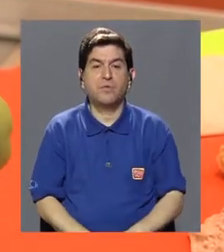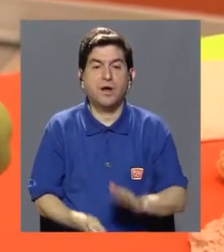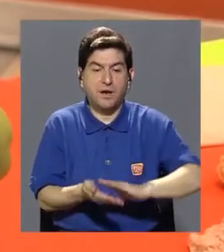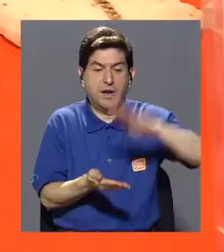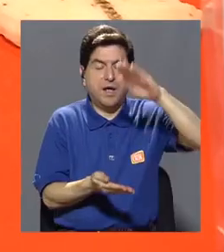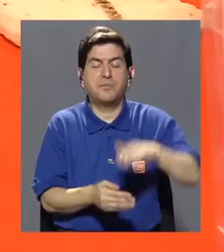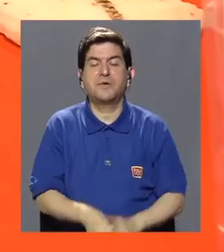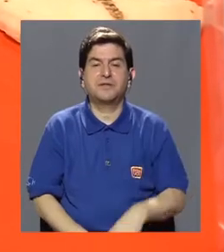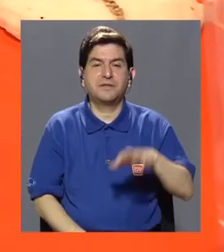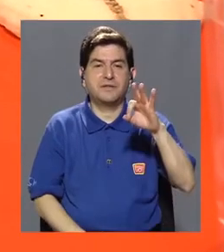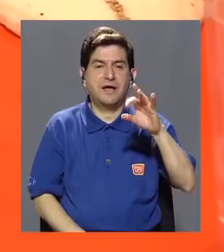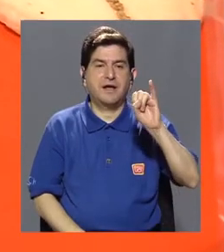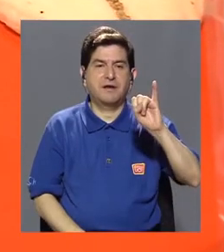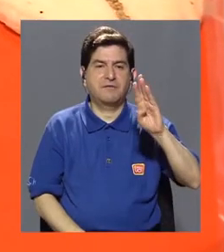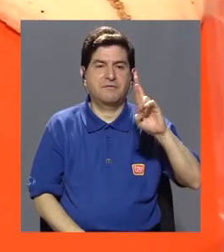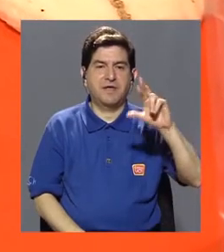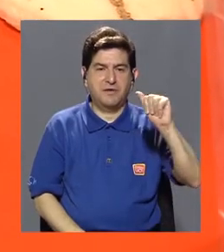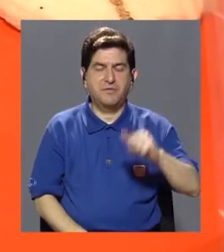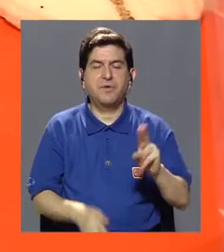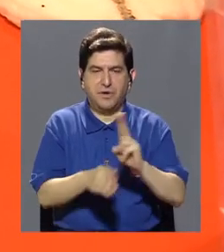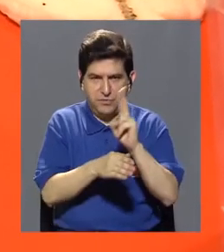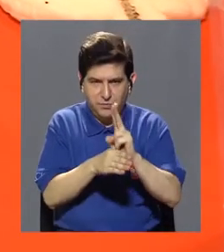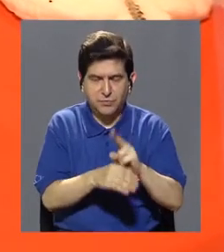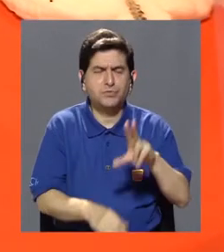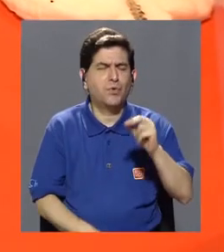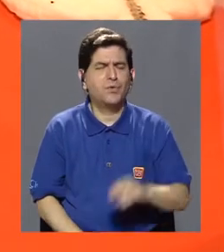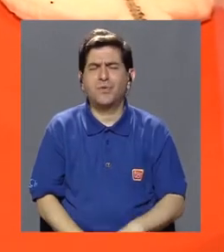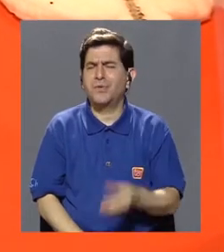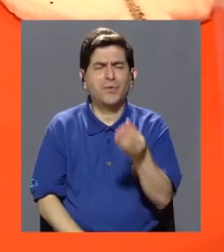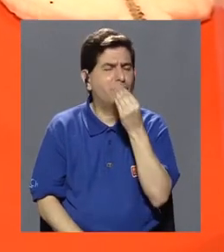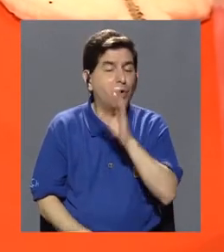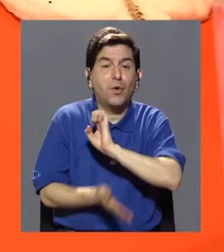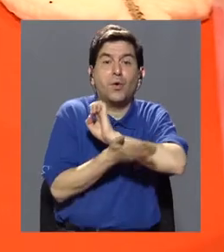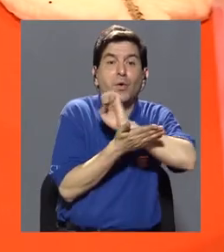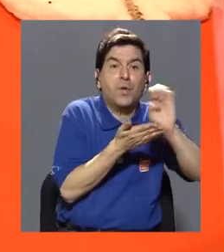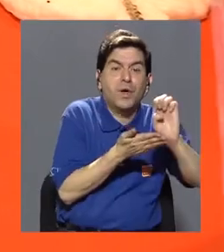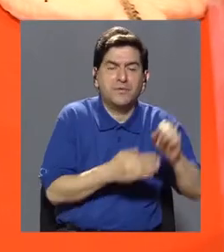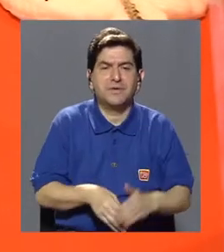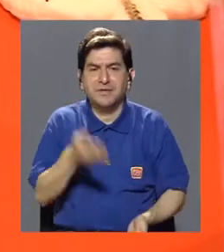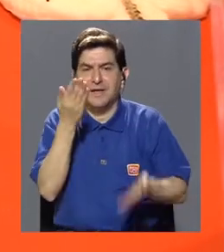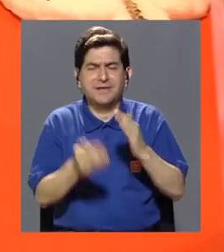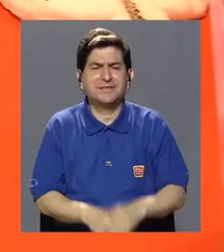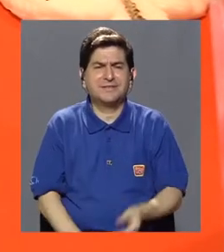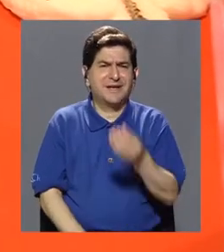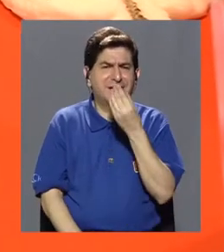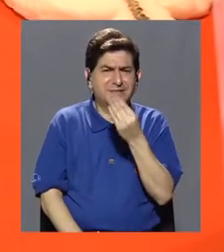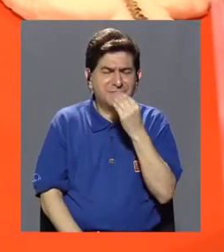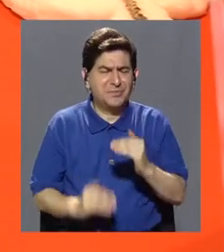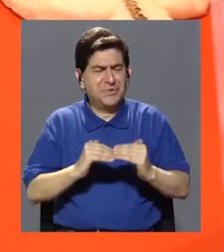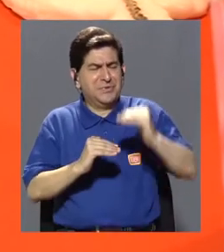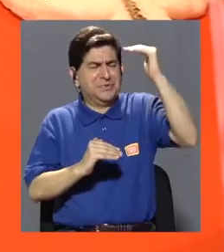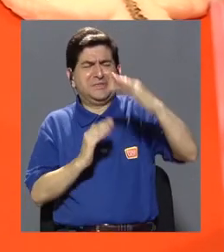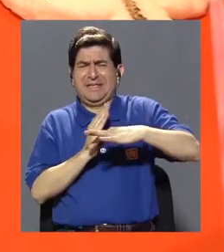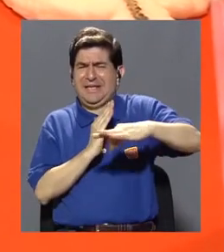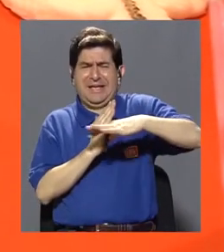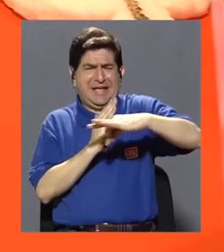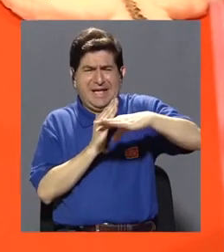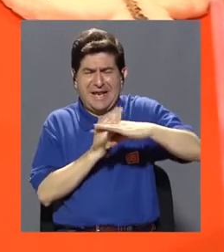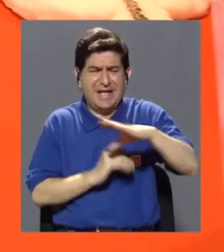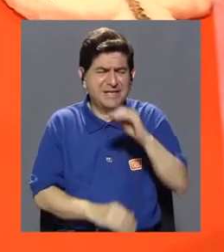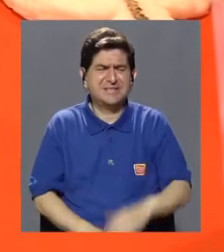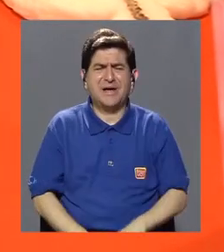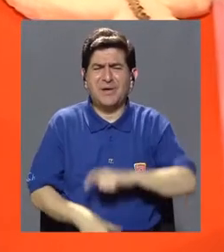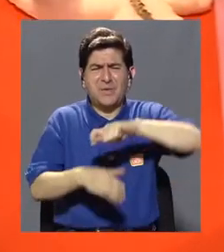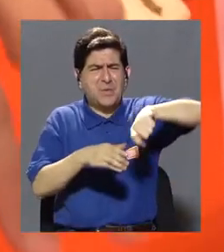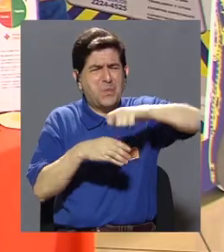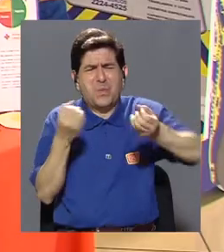consumo de fibra, tratar de no consumir o evitar el consumo de alimentos altos en grasa, alimentos